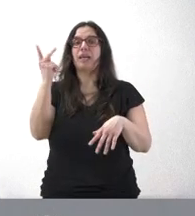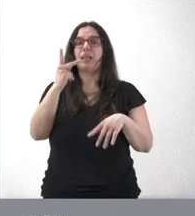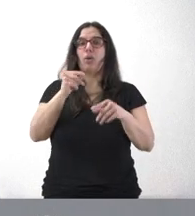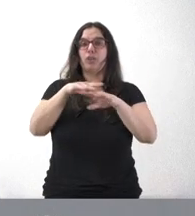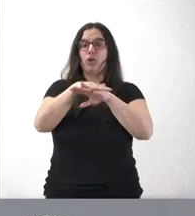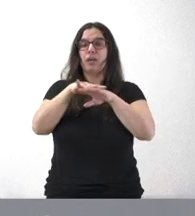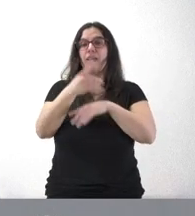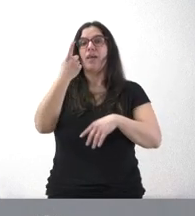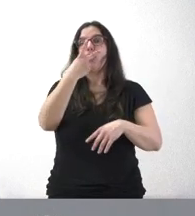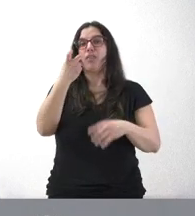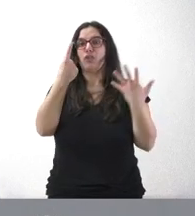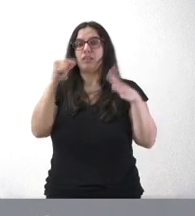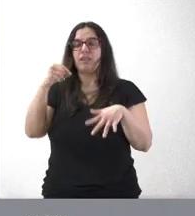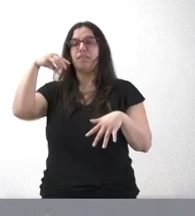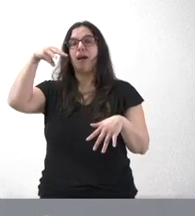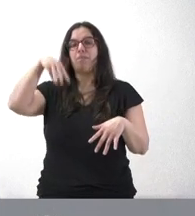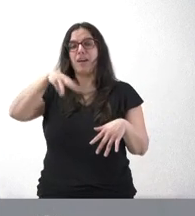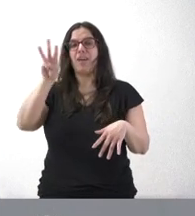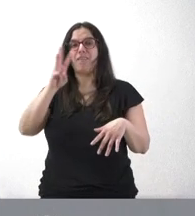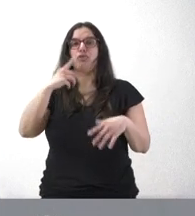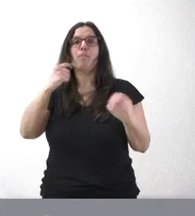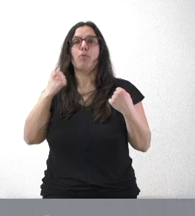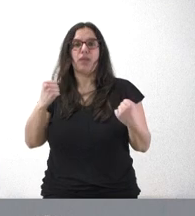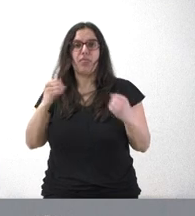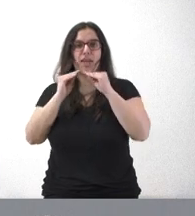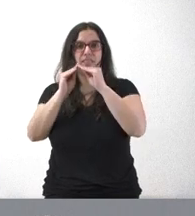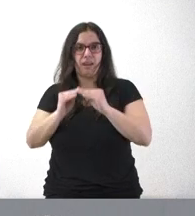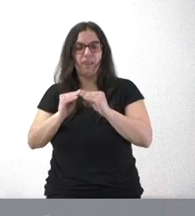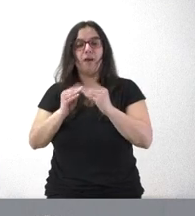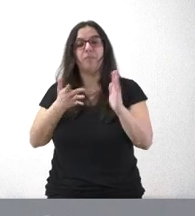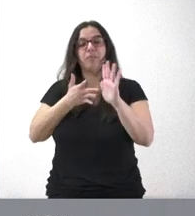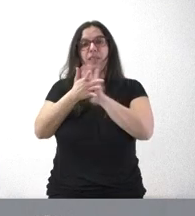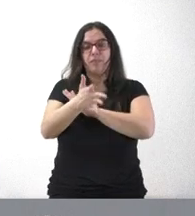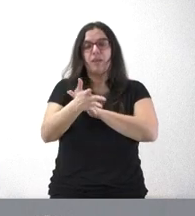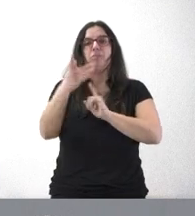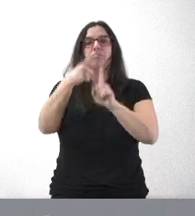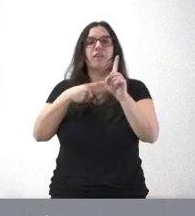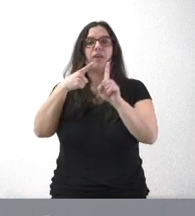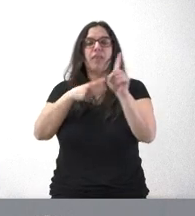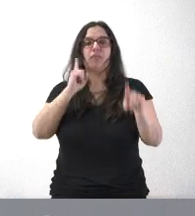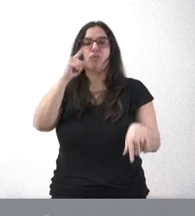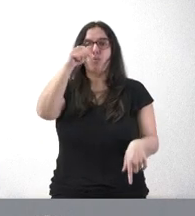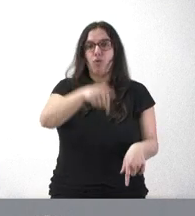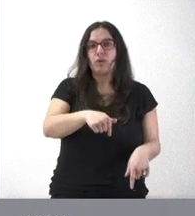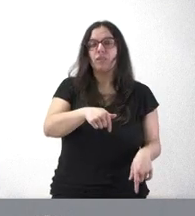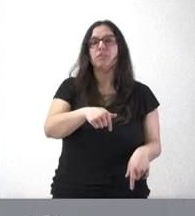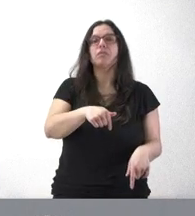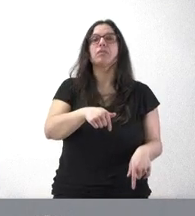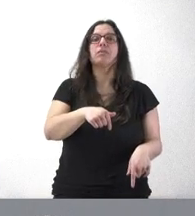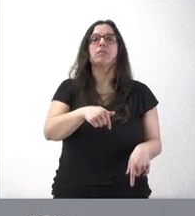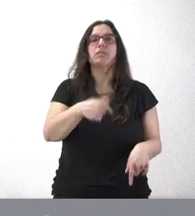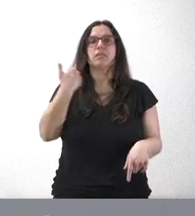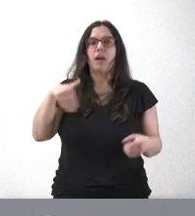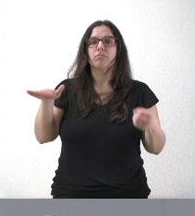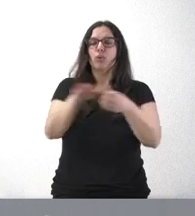megavatios de potencia instalada. Por tanto, esto refiere claramente cuál es no solamente a dónde hemos llegado hoy, que hemos llegado ya a tener hoy